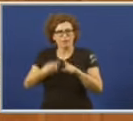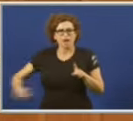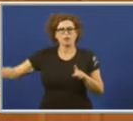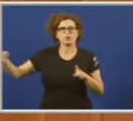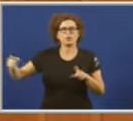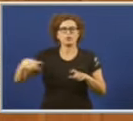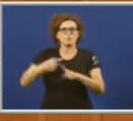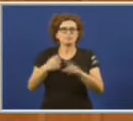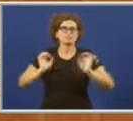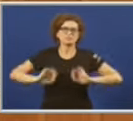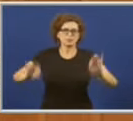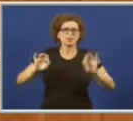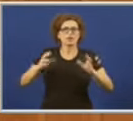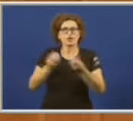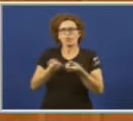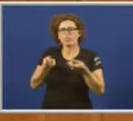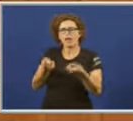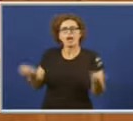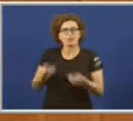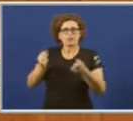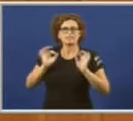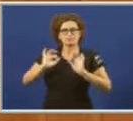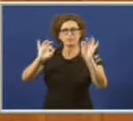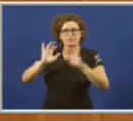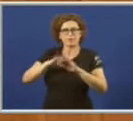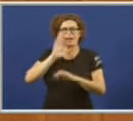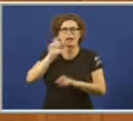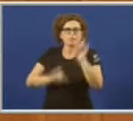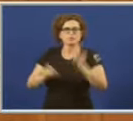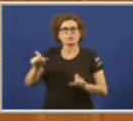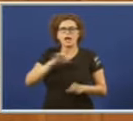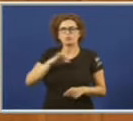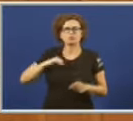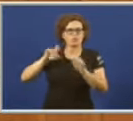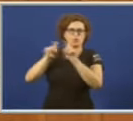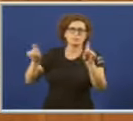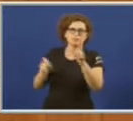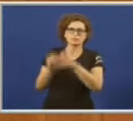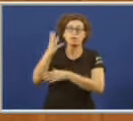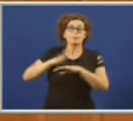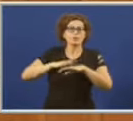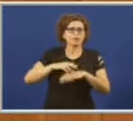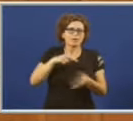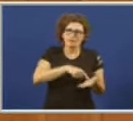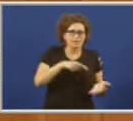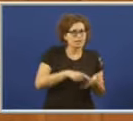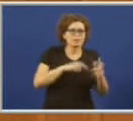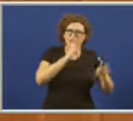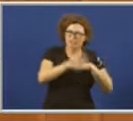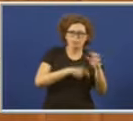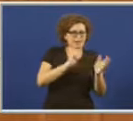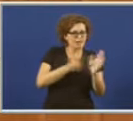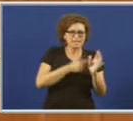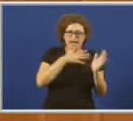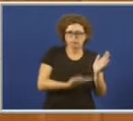duración e, por suposto, con accións especificas para as persoas autónomas, para as que reclamamos que se modifique a legislación